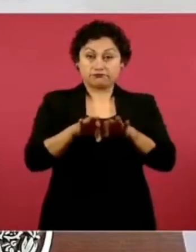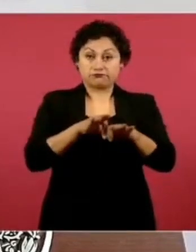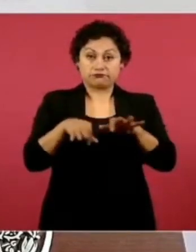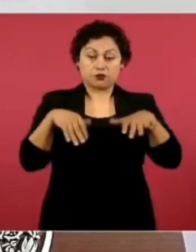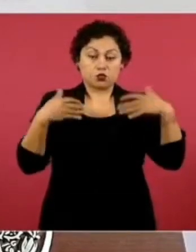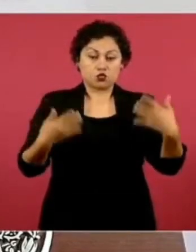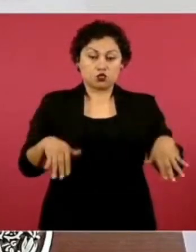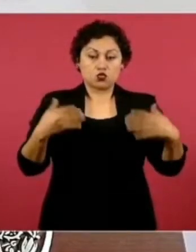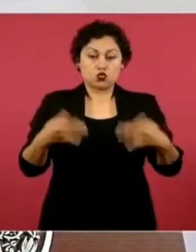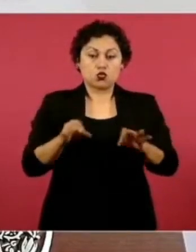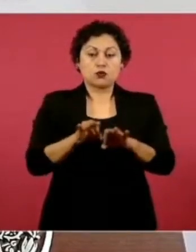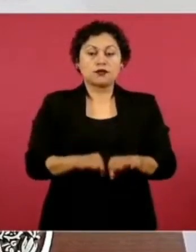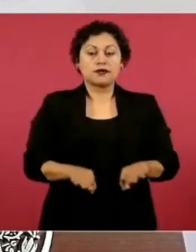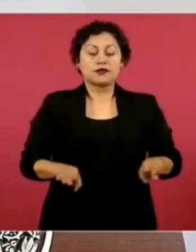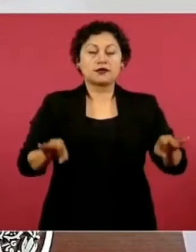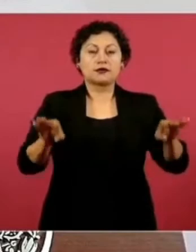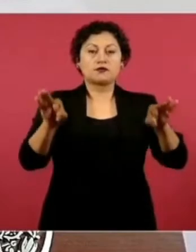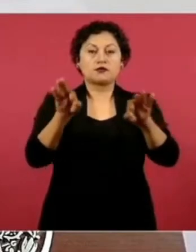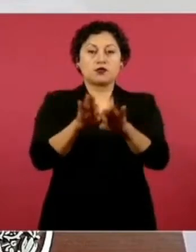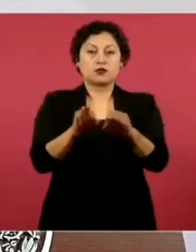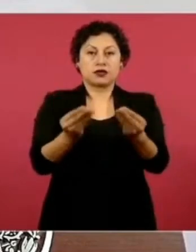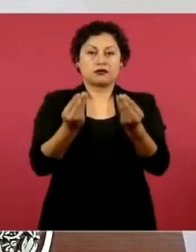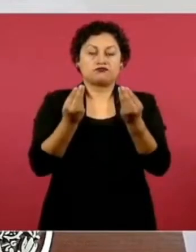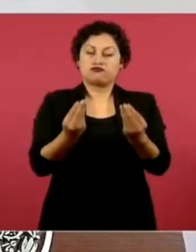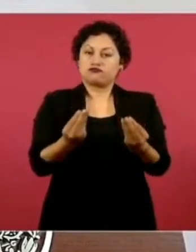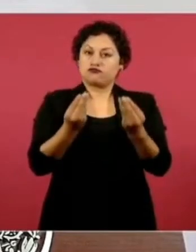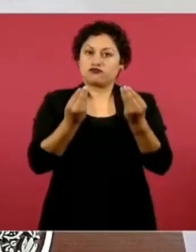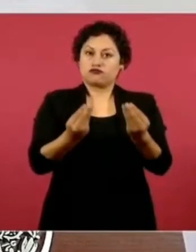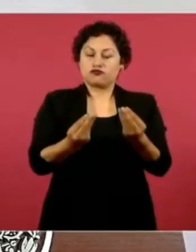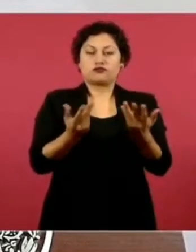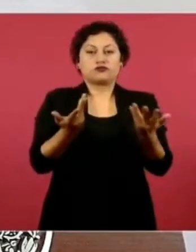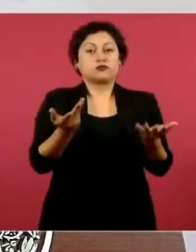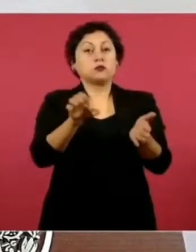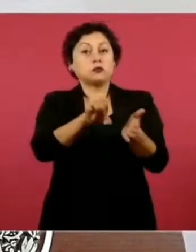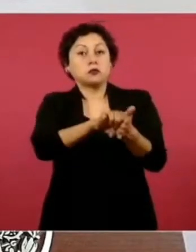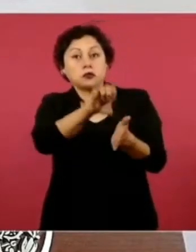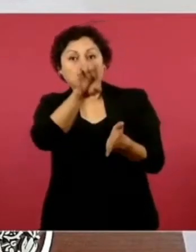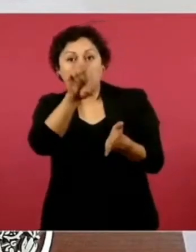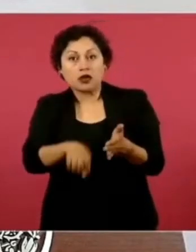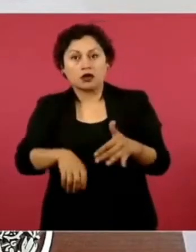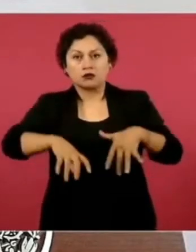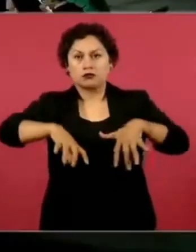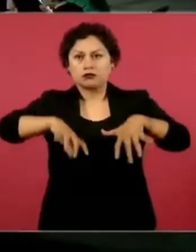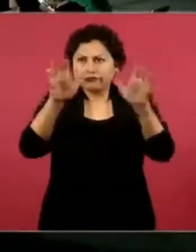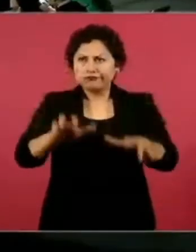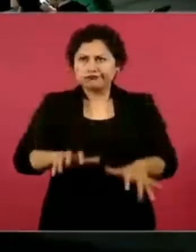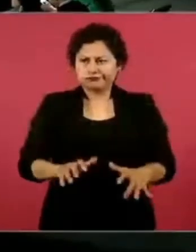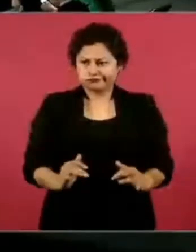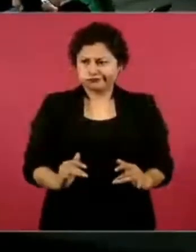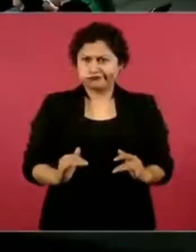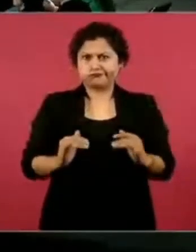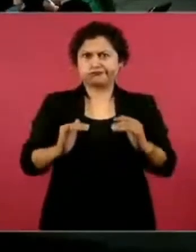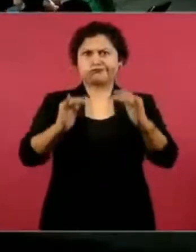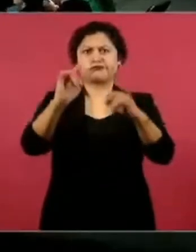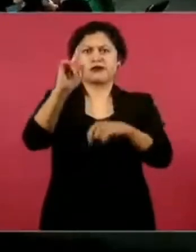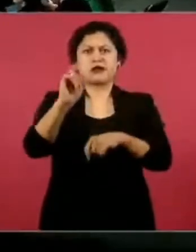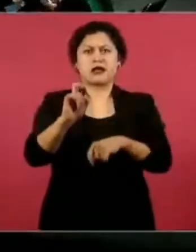inundaciones o para atemperar efectos más graves